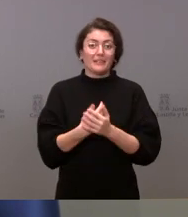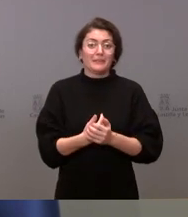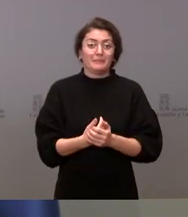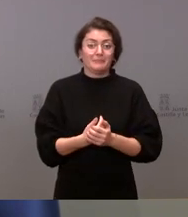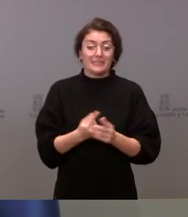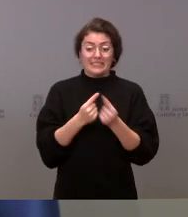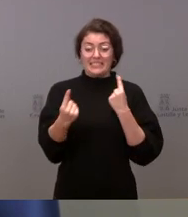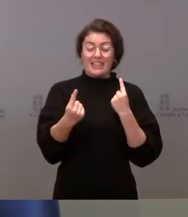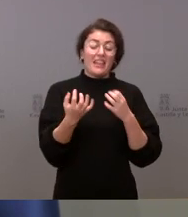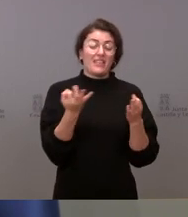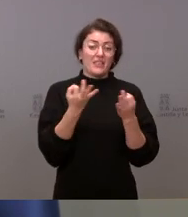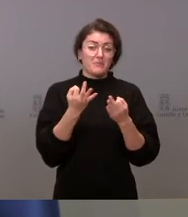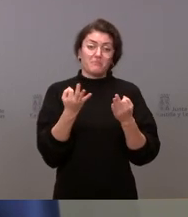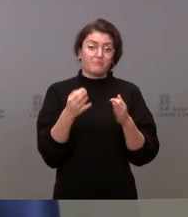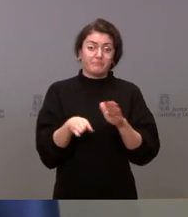nuestra